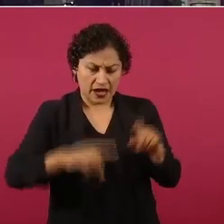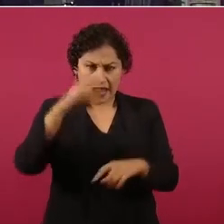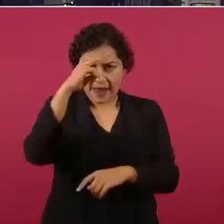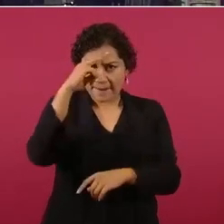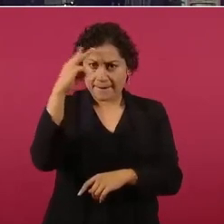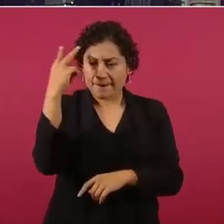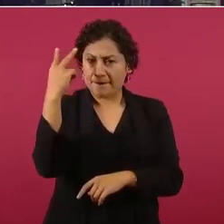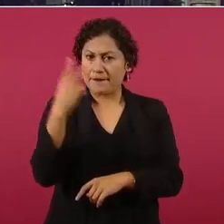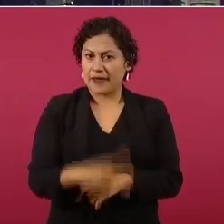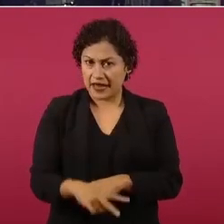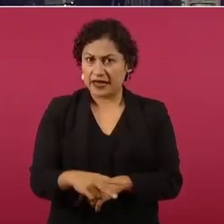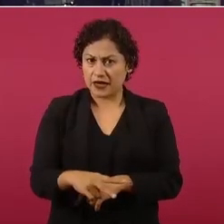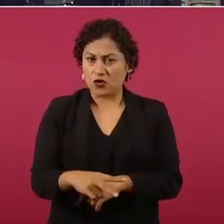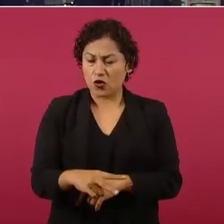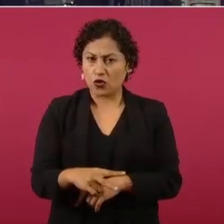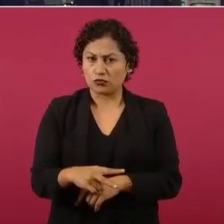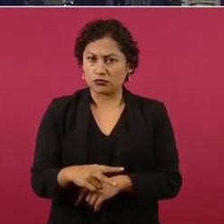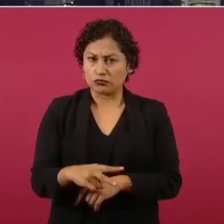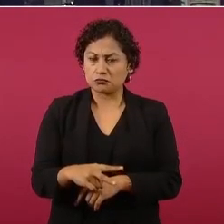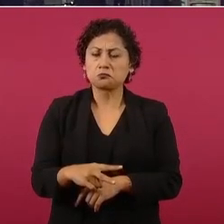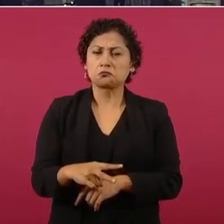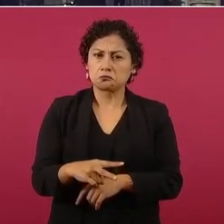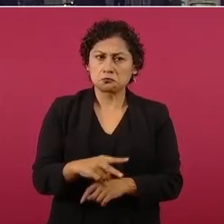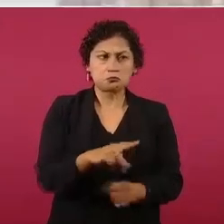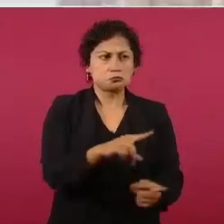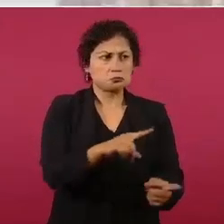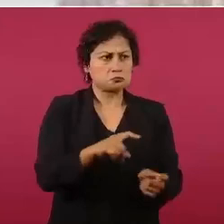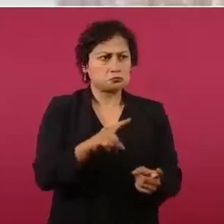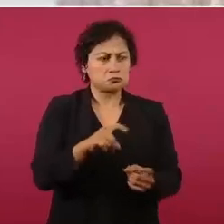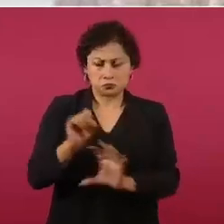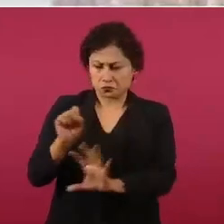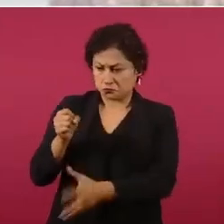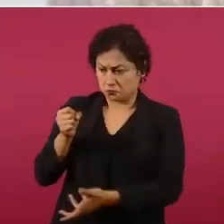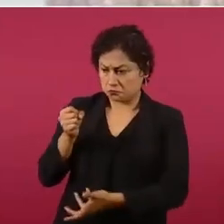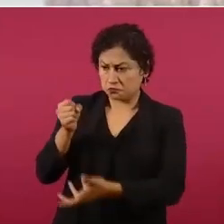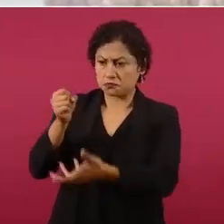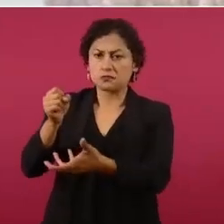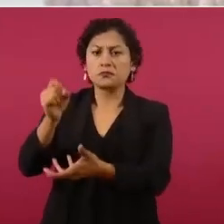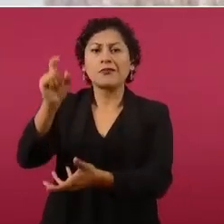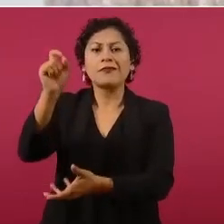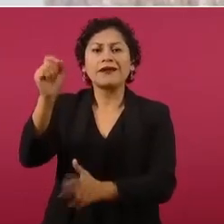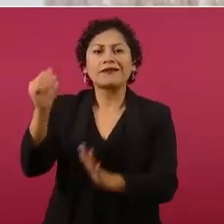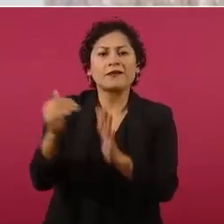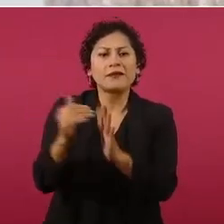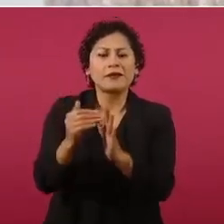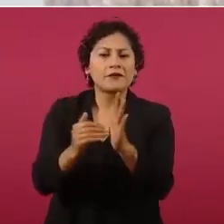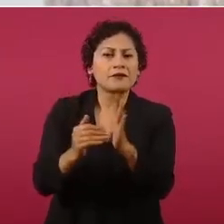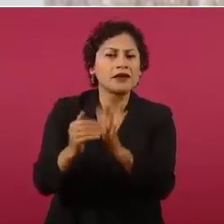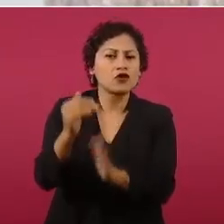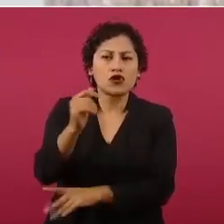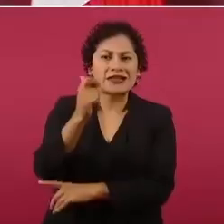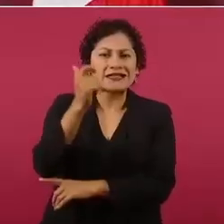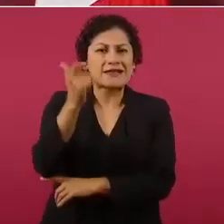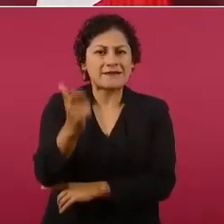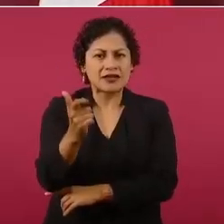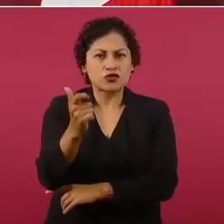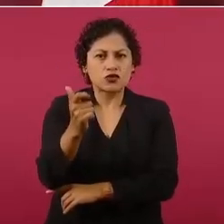20 mil millones de pesos cada año para elecciones?